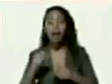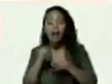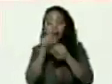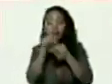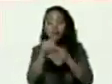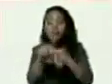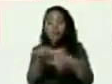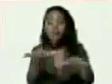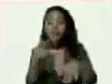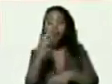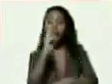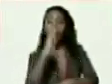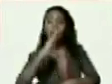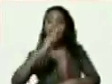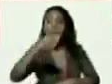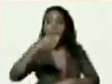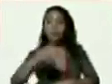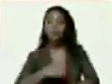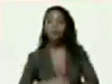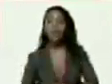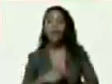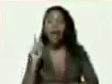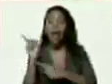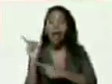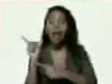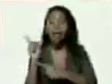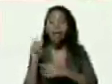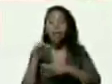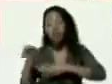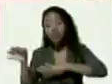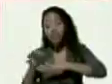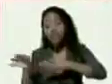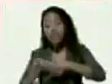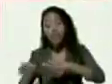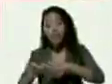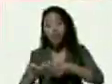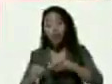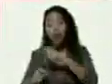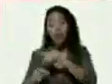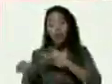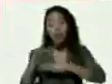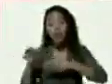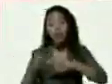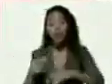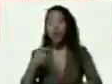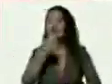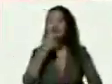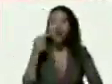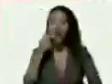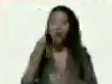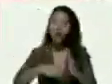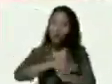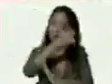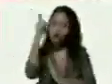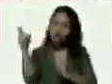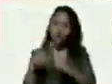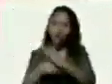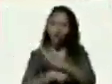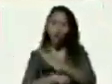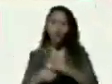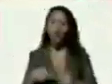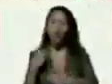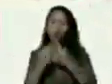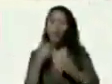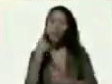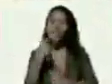la VCHE porque ese es un municipio ese es un municipio rojo rojito como lo decía